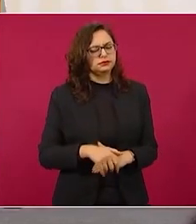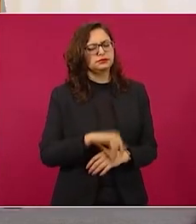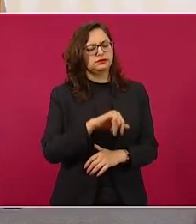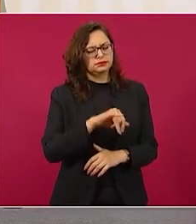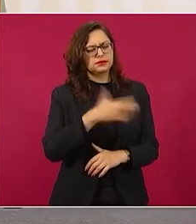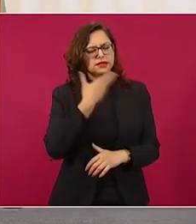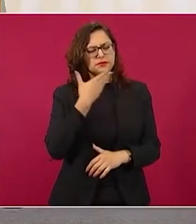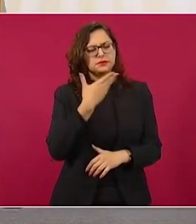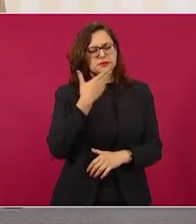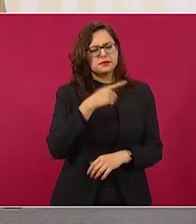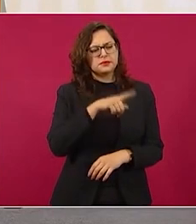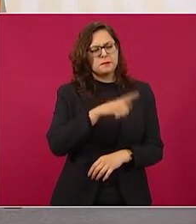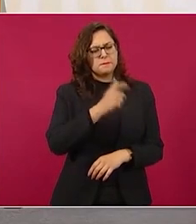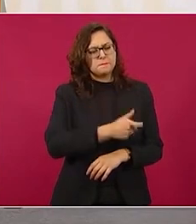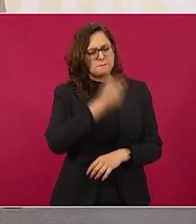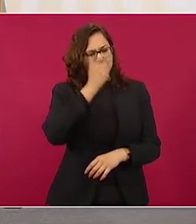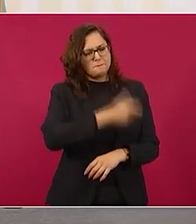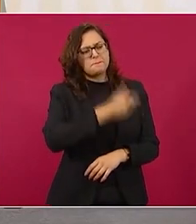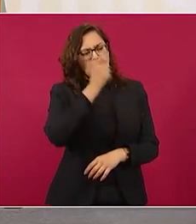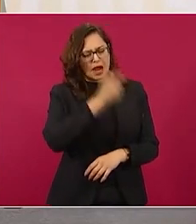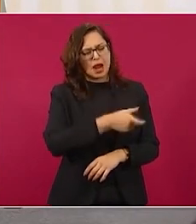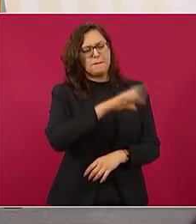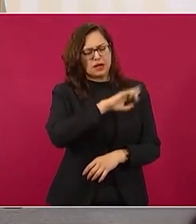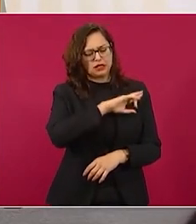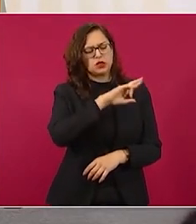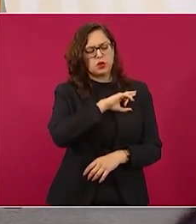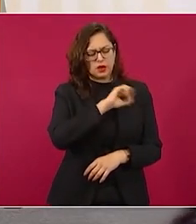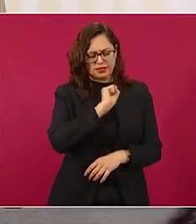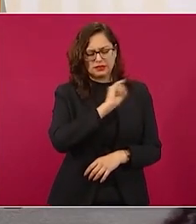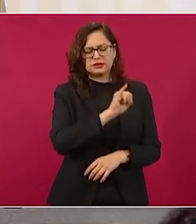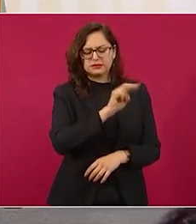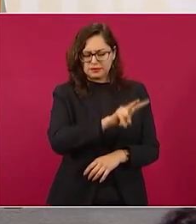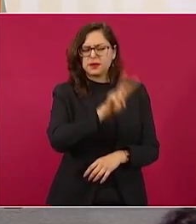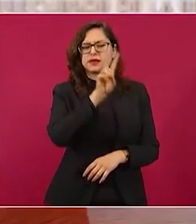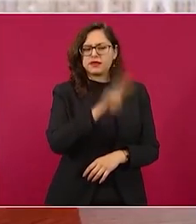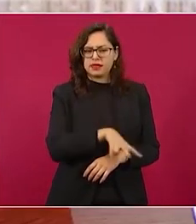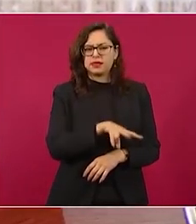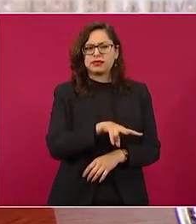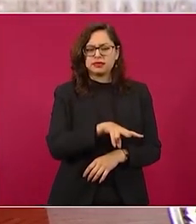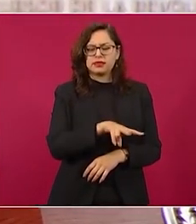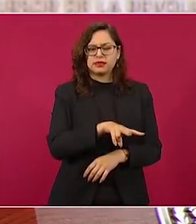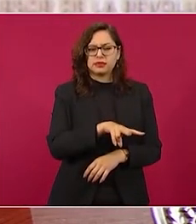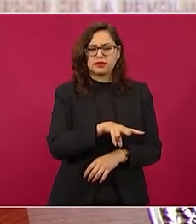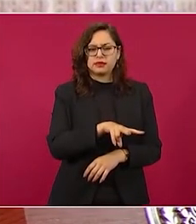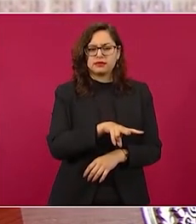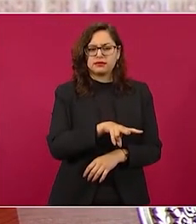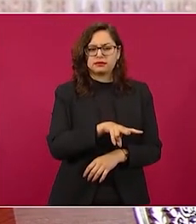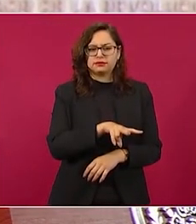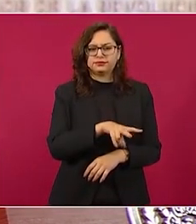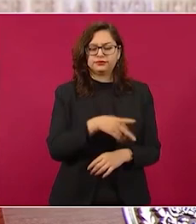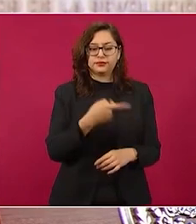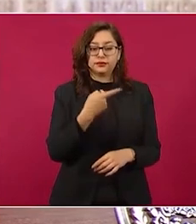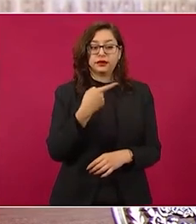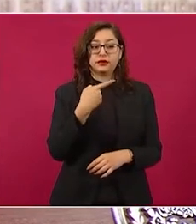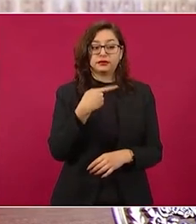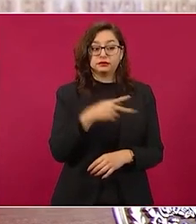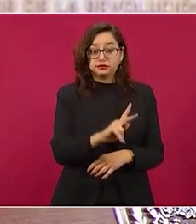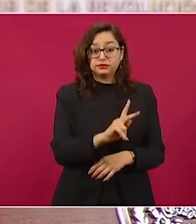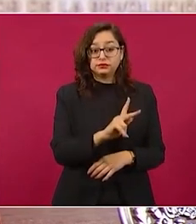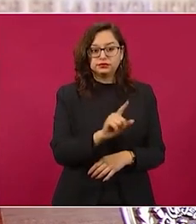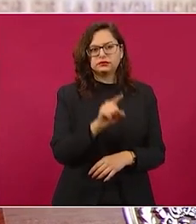nada más que te paga el sector privado ese dinero